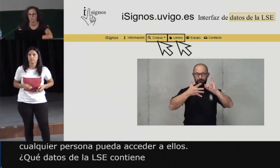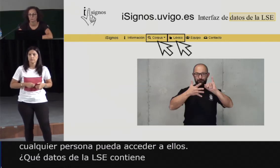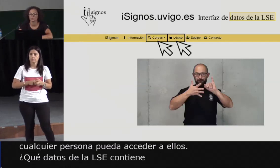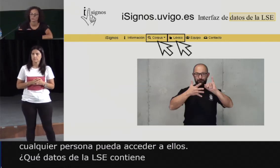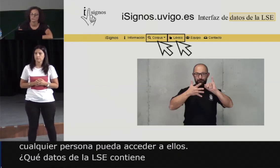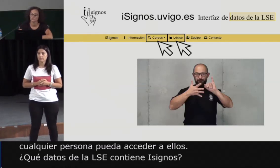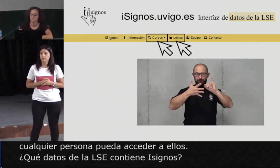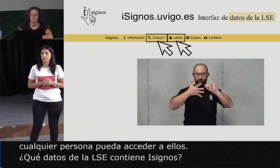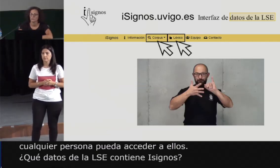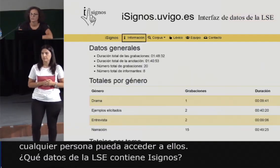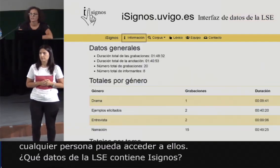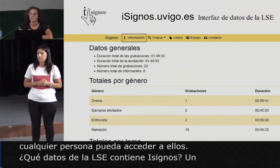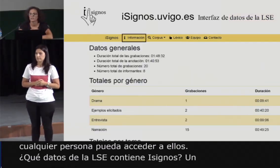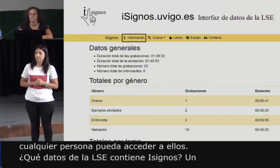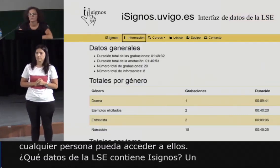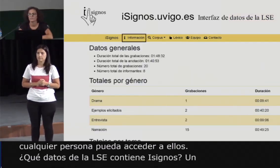en ese corpus.